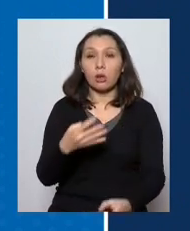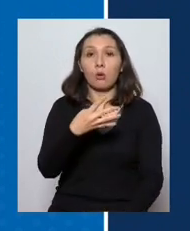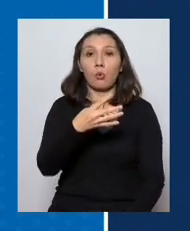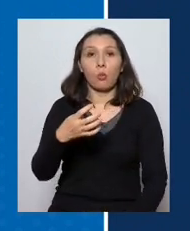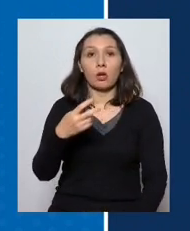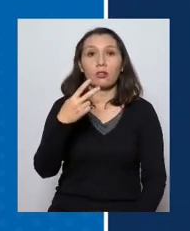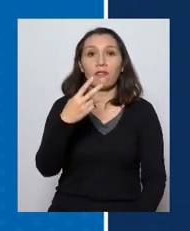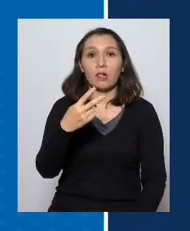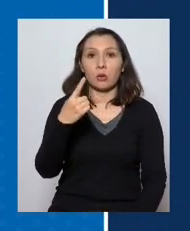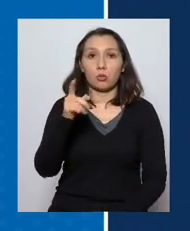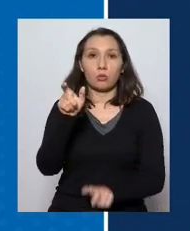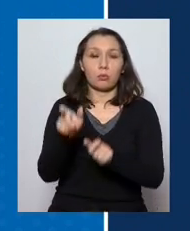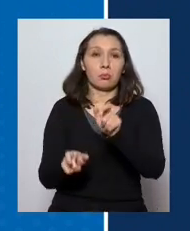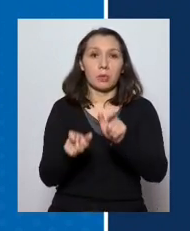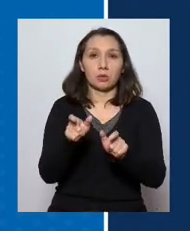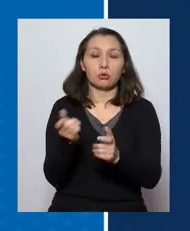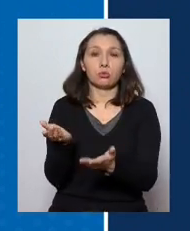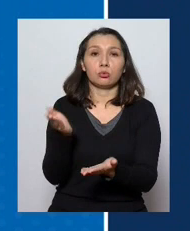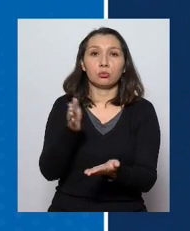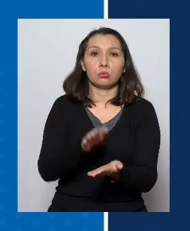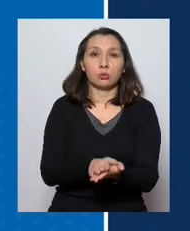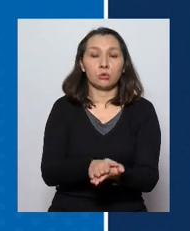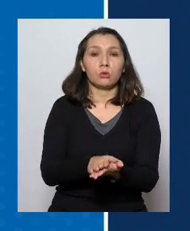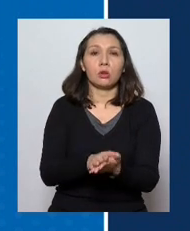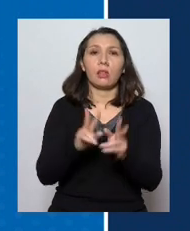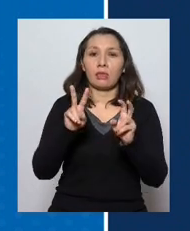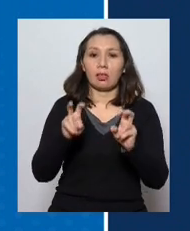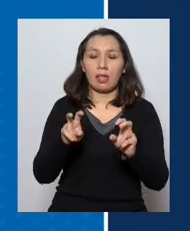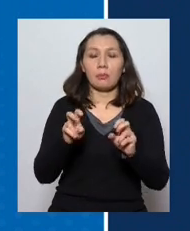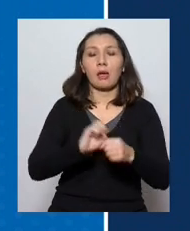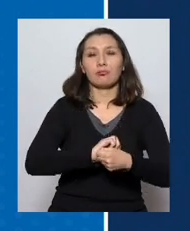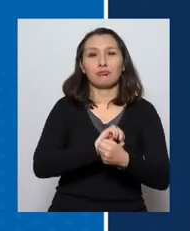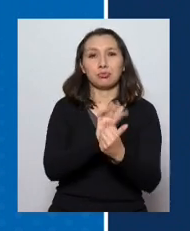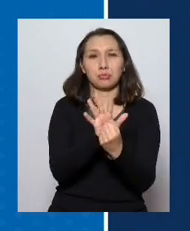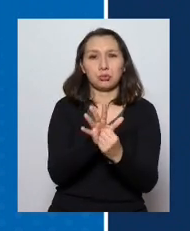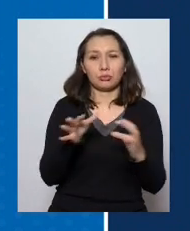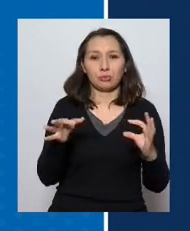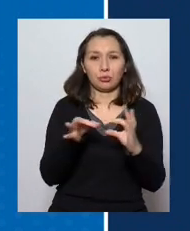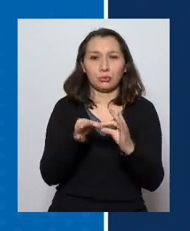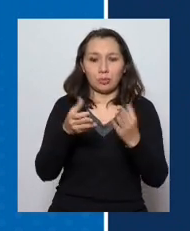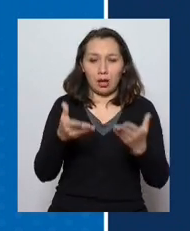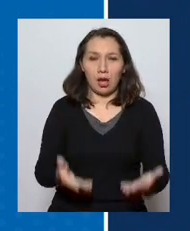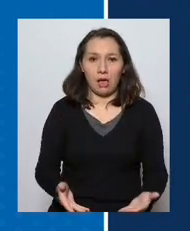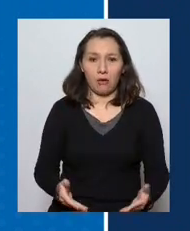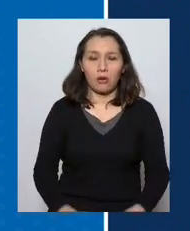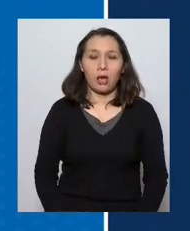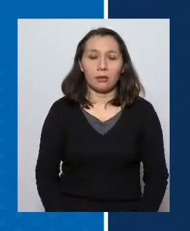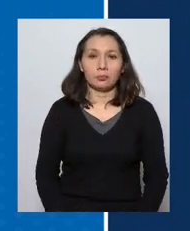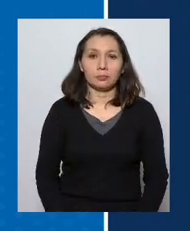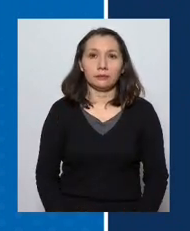421 personas fallecidas asociadas al coronavirus a la fecha.